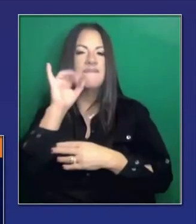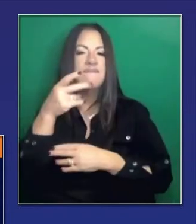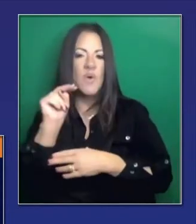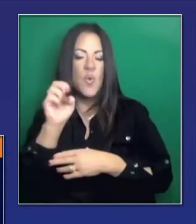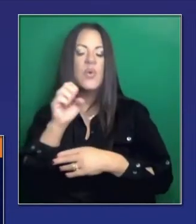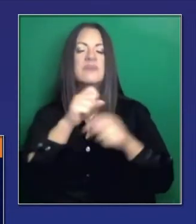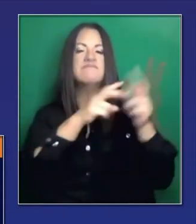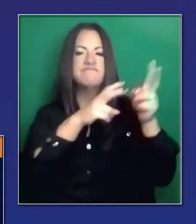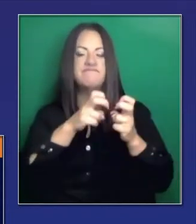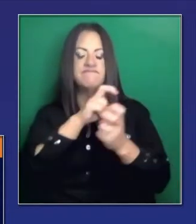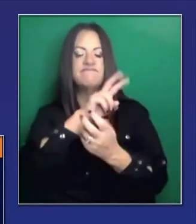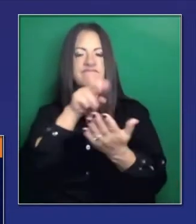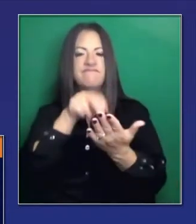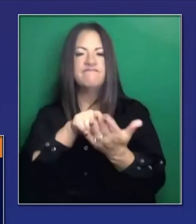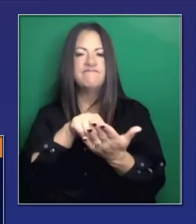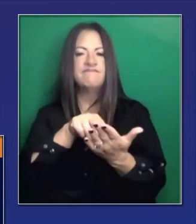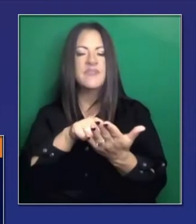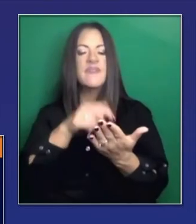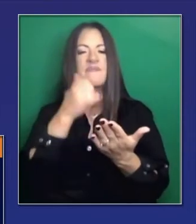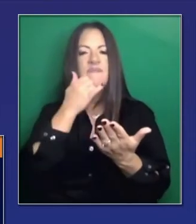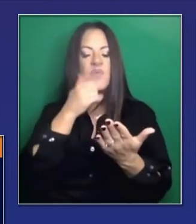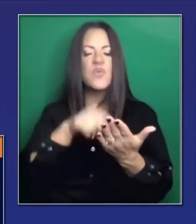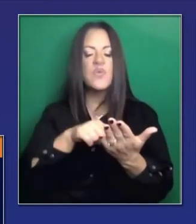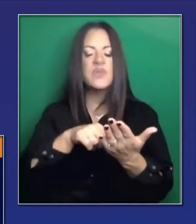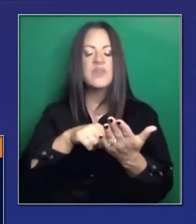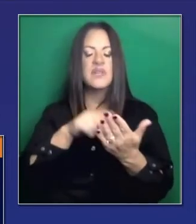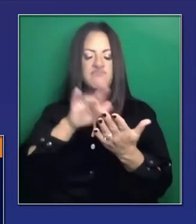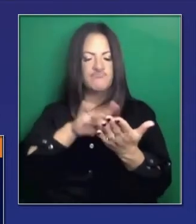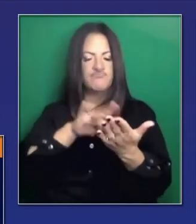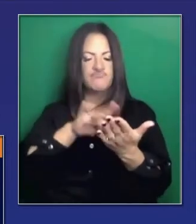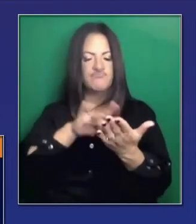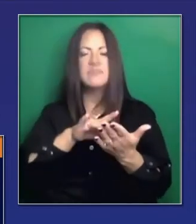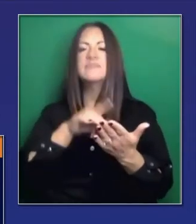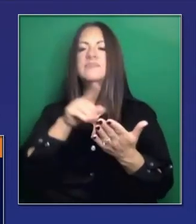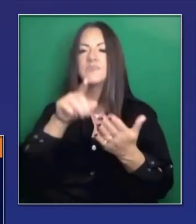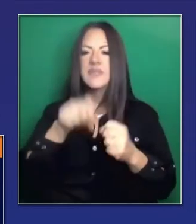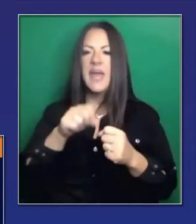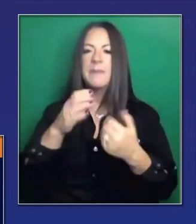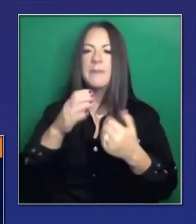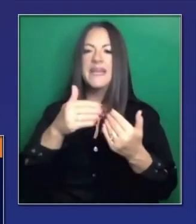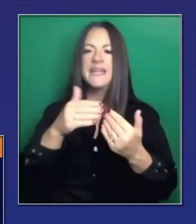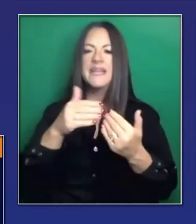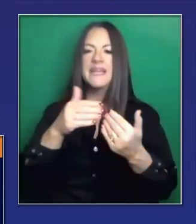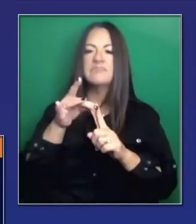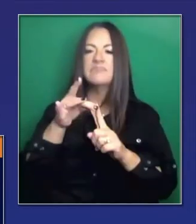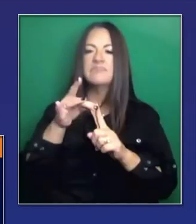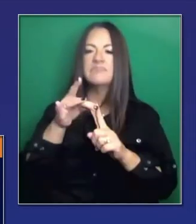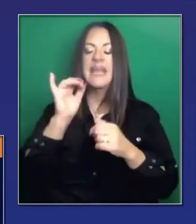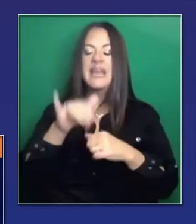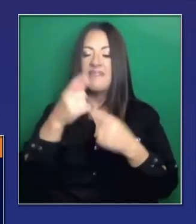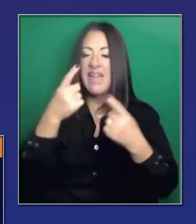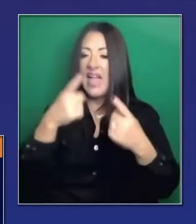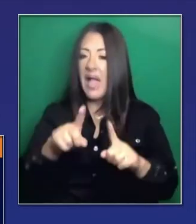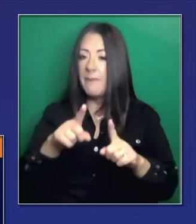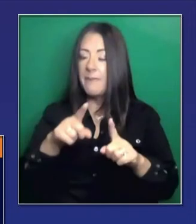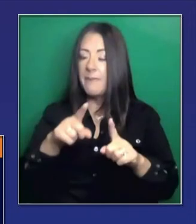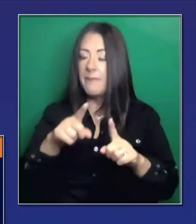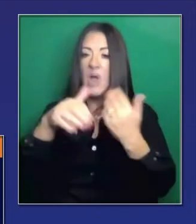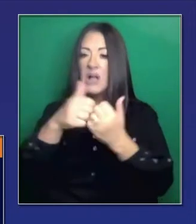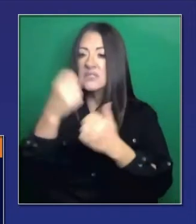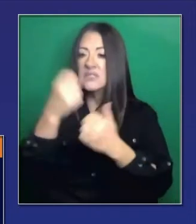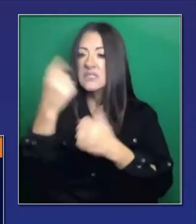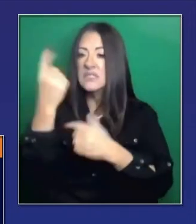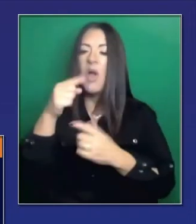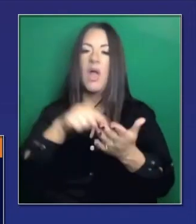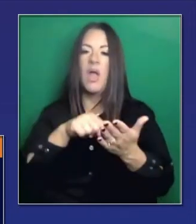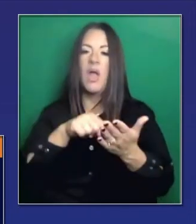Usted opta por participar. Usando tecnología, es una herramienta adicional para informarle de si usted ha estado